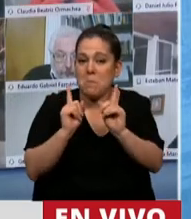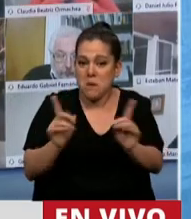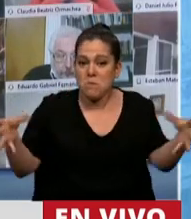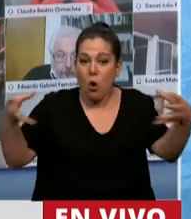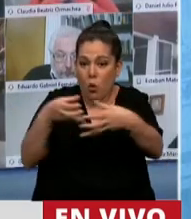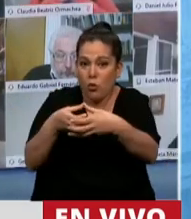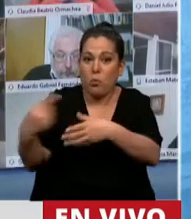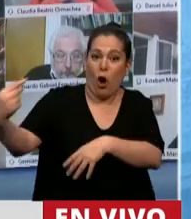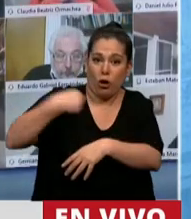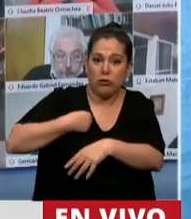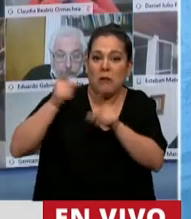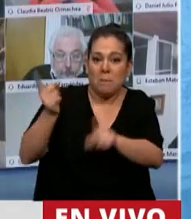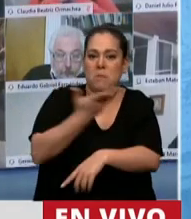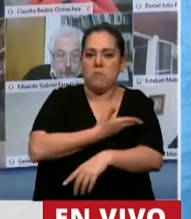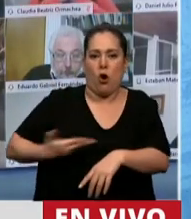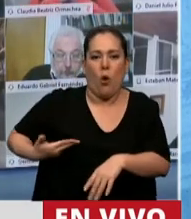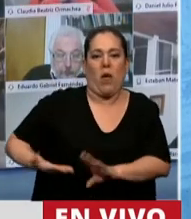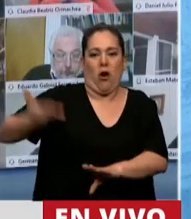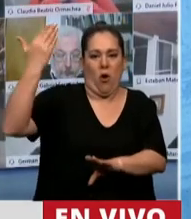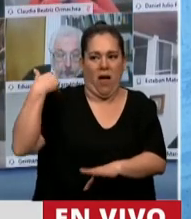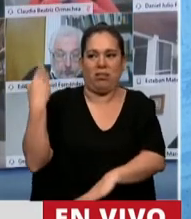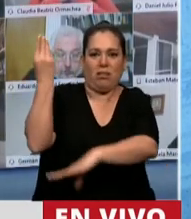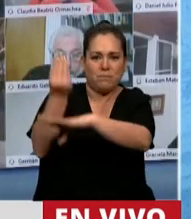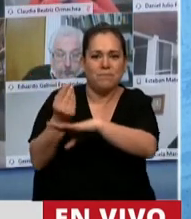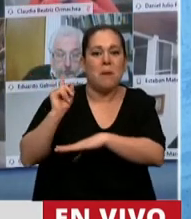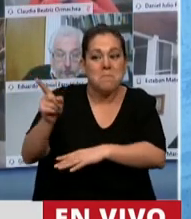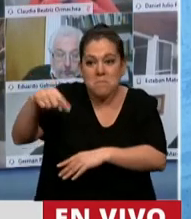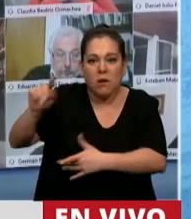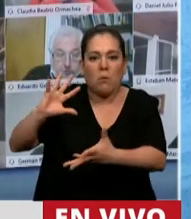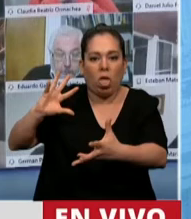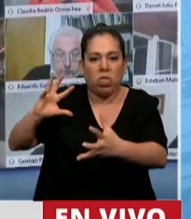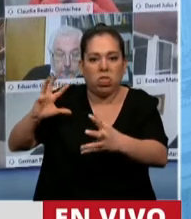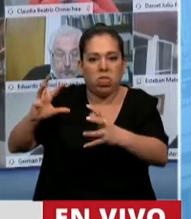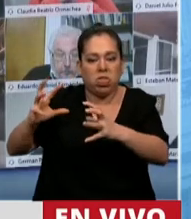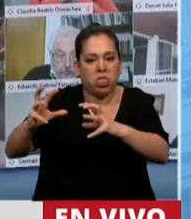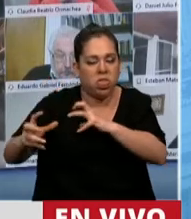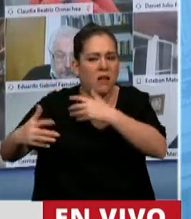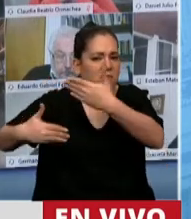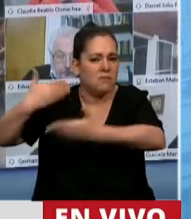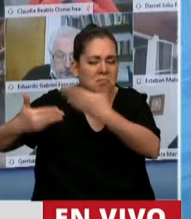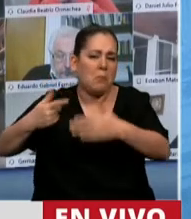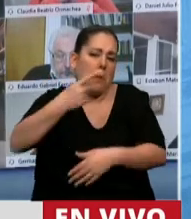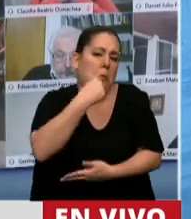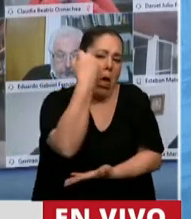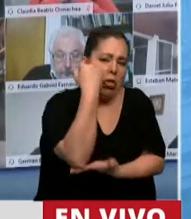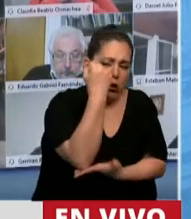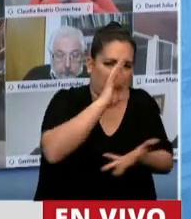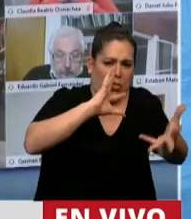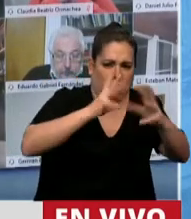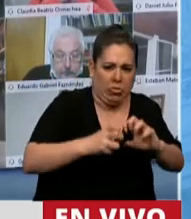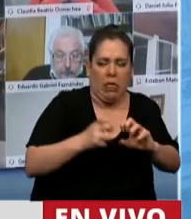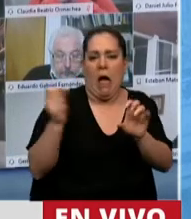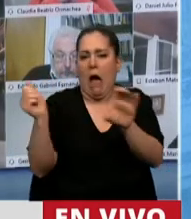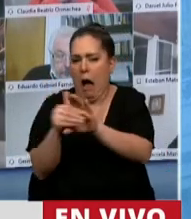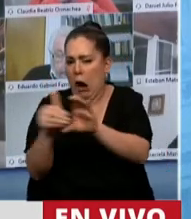gobierno. Son destructivos. Fueron destruyendo a cada paso la estructura económica, la capacidad de